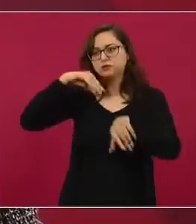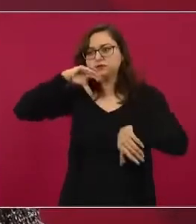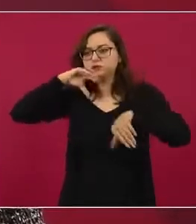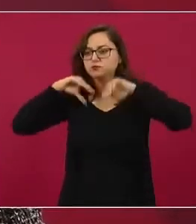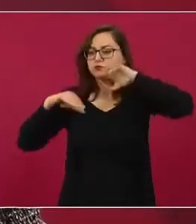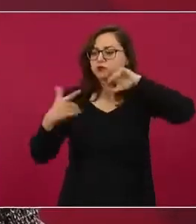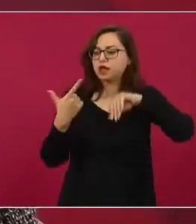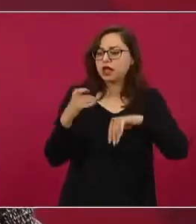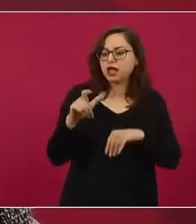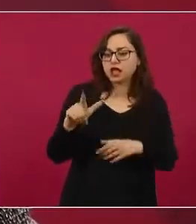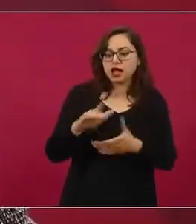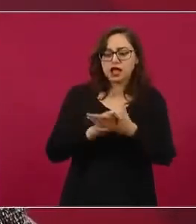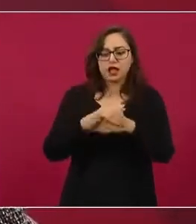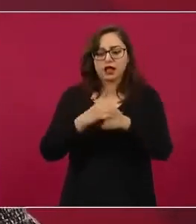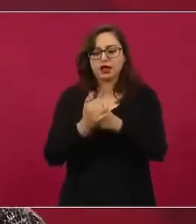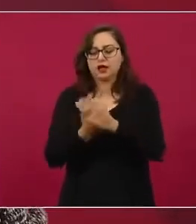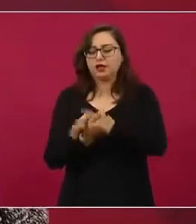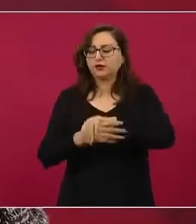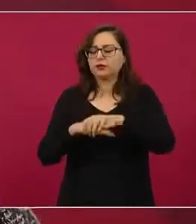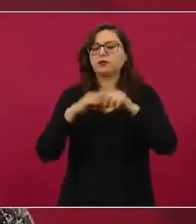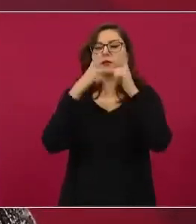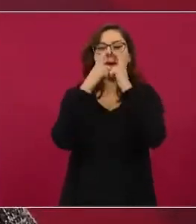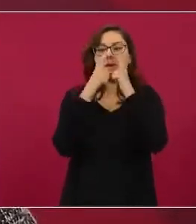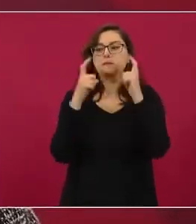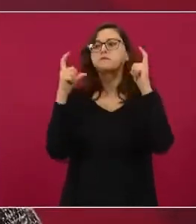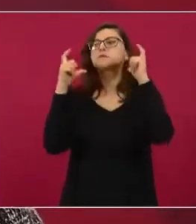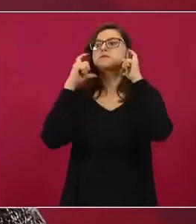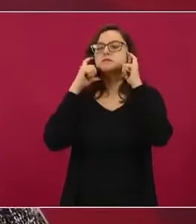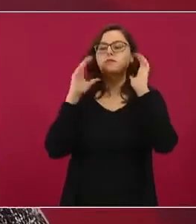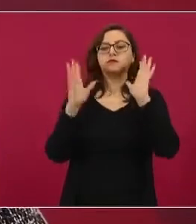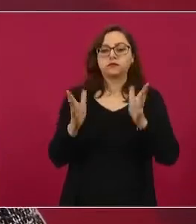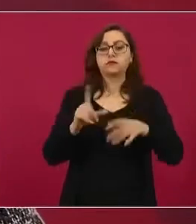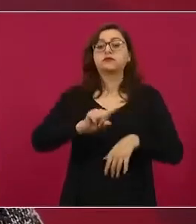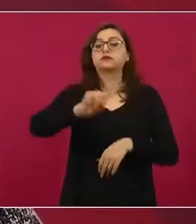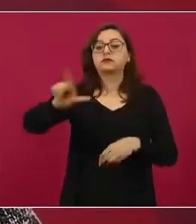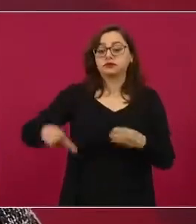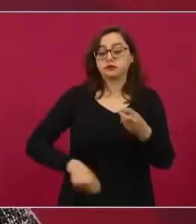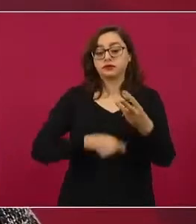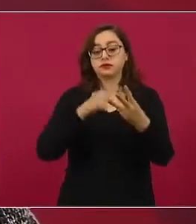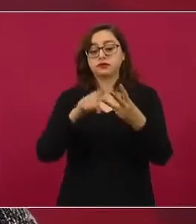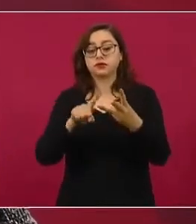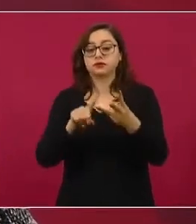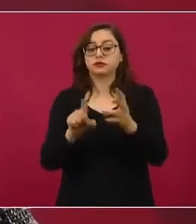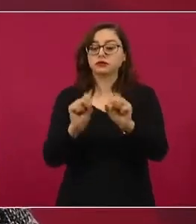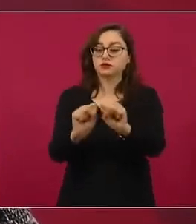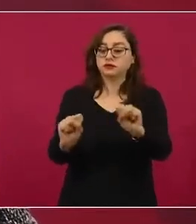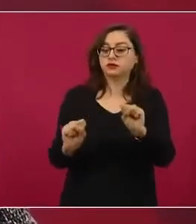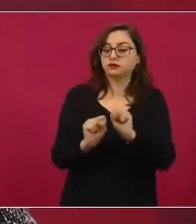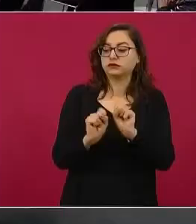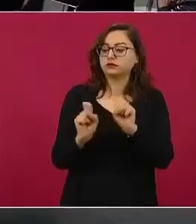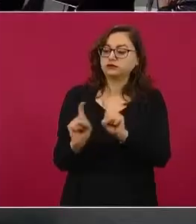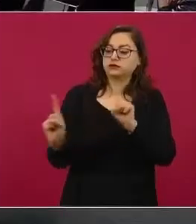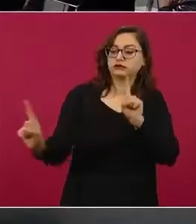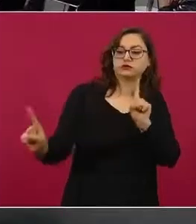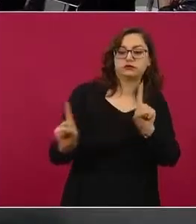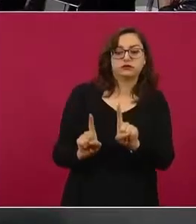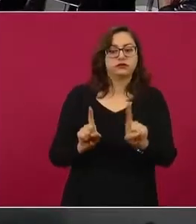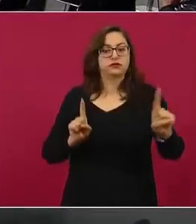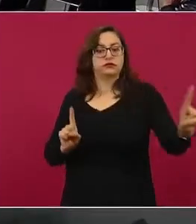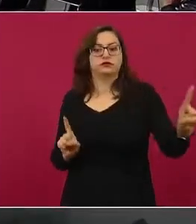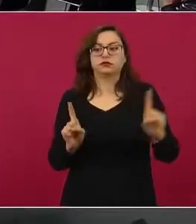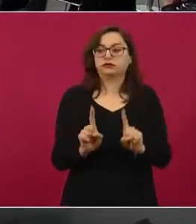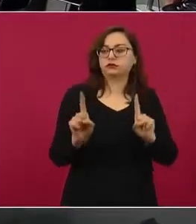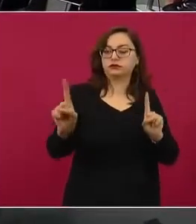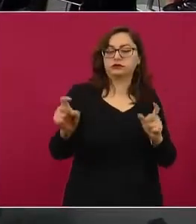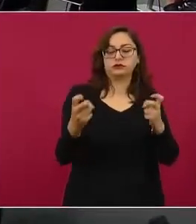gel, que lleven cubrebocas. Y luego en el salón de clases se establecen la cuestión de sana distancia, de la